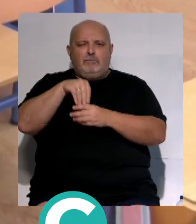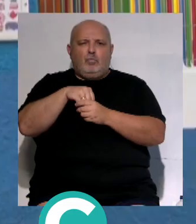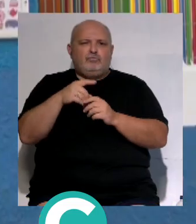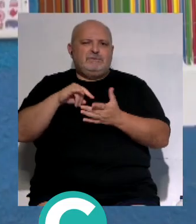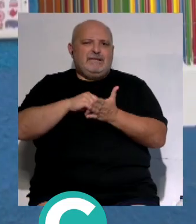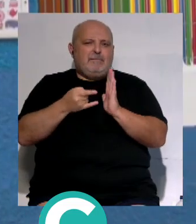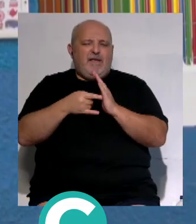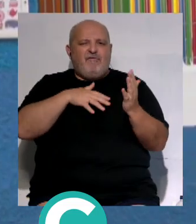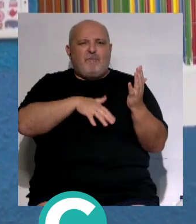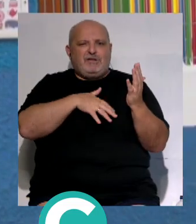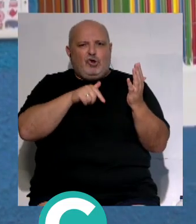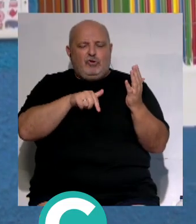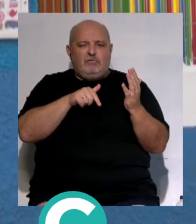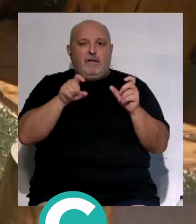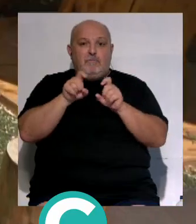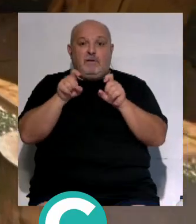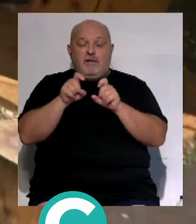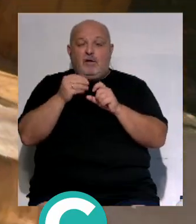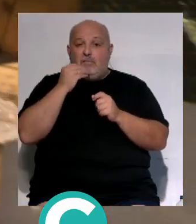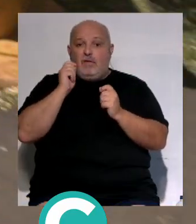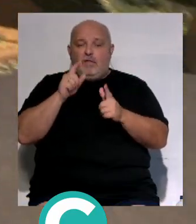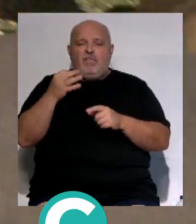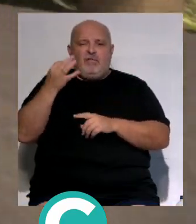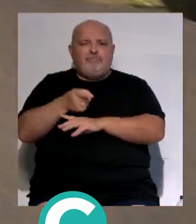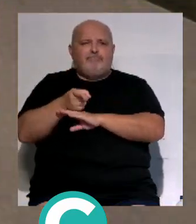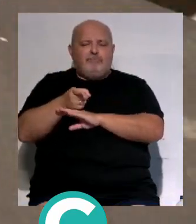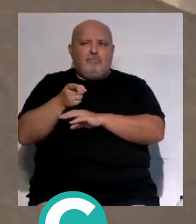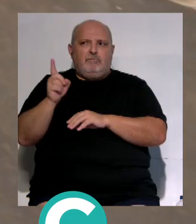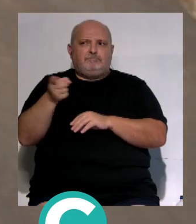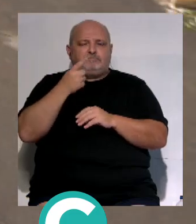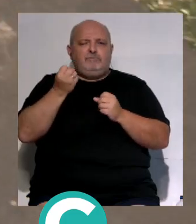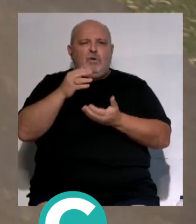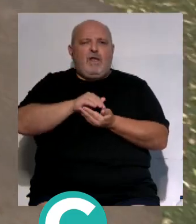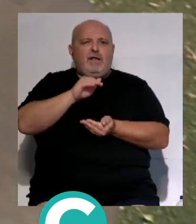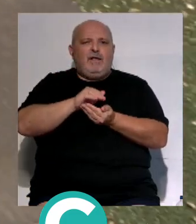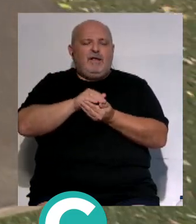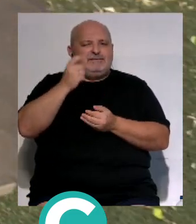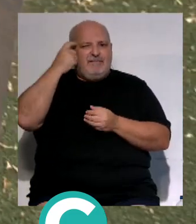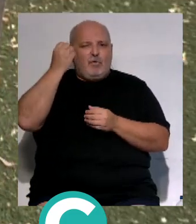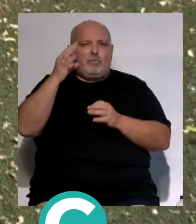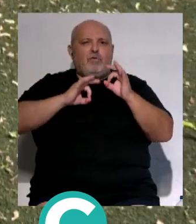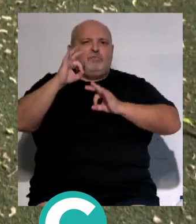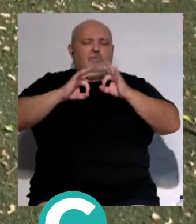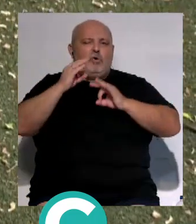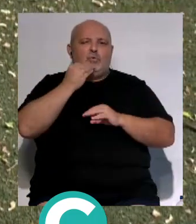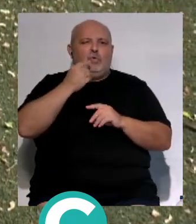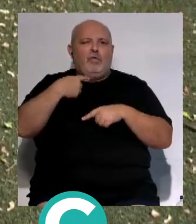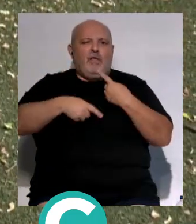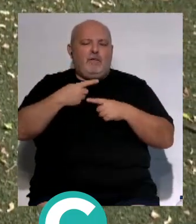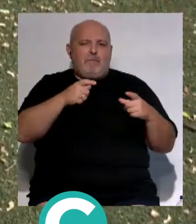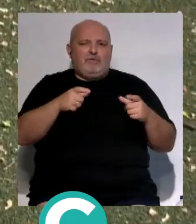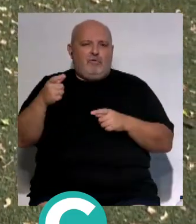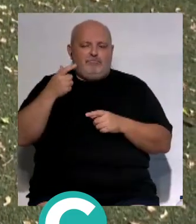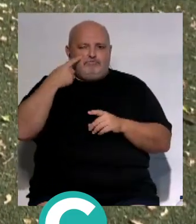un sistema informático por el que las empresas de comedor tendrán que informar de las cantidades hervidas y el porcentaje de consumo de cada